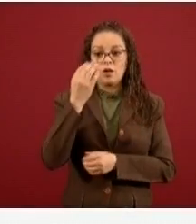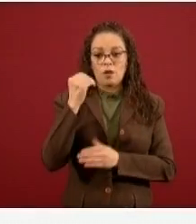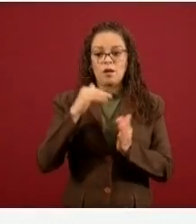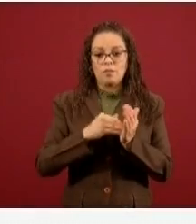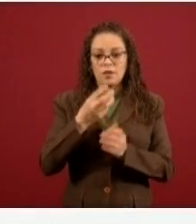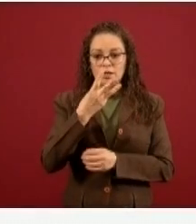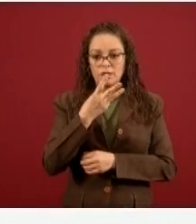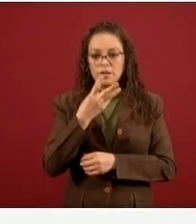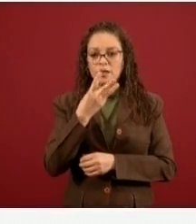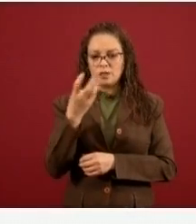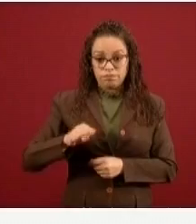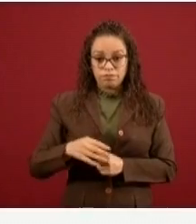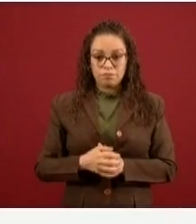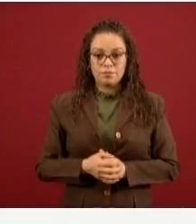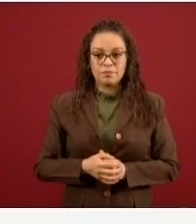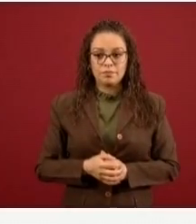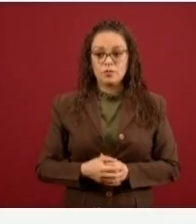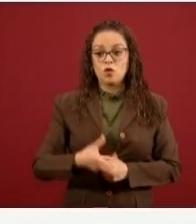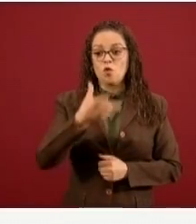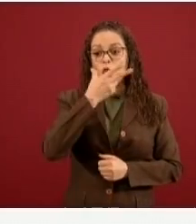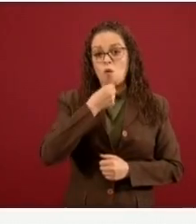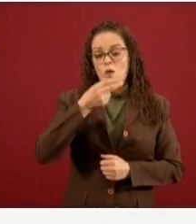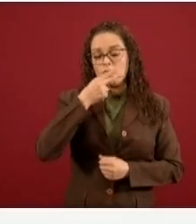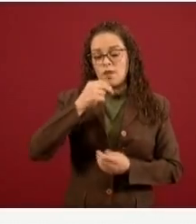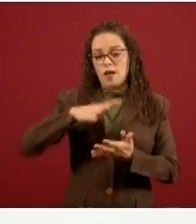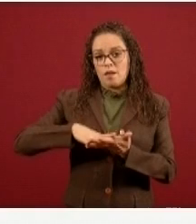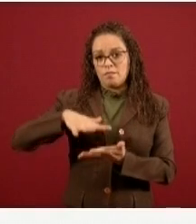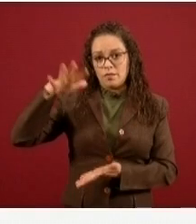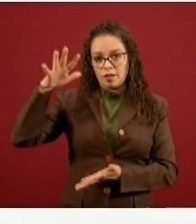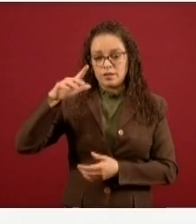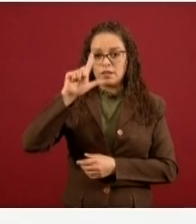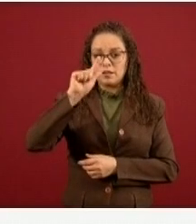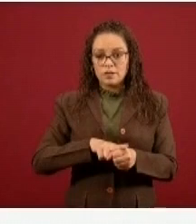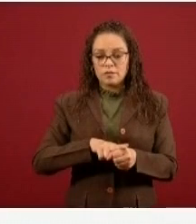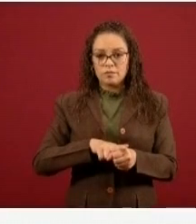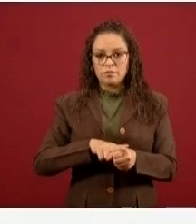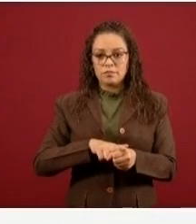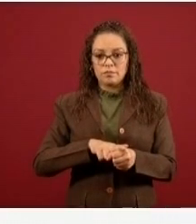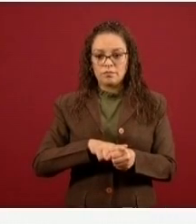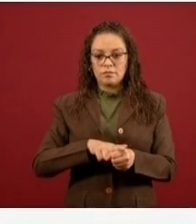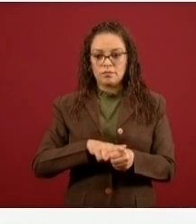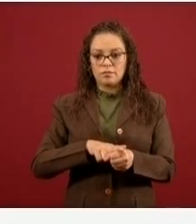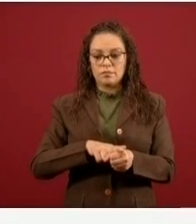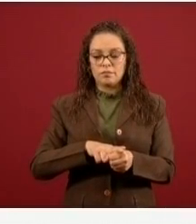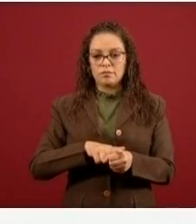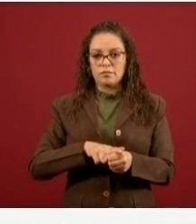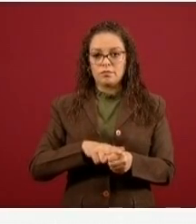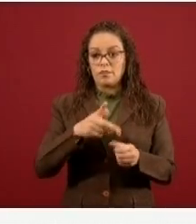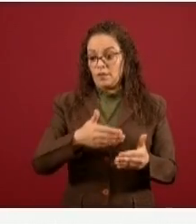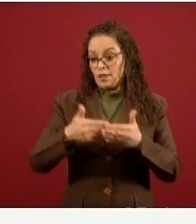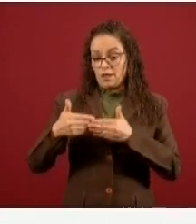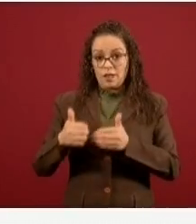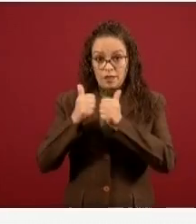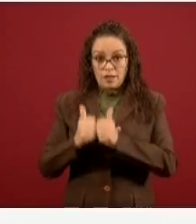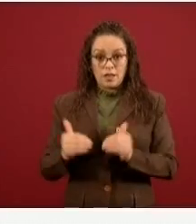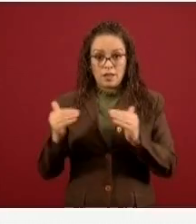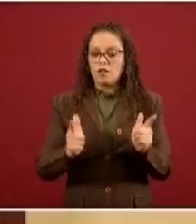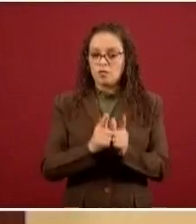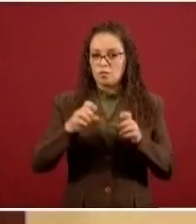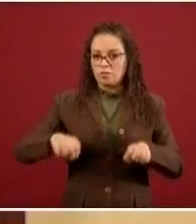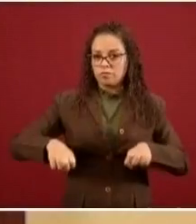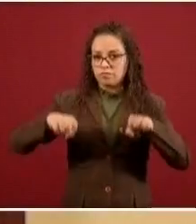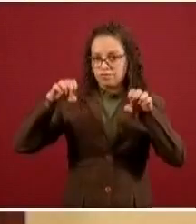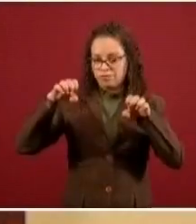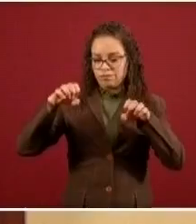y en personas mayores de 60 años, la letalidad alcanza el 14.6% de los casos. También resaltó el número de